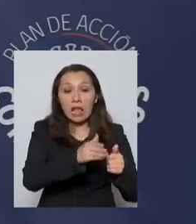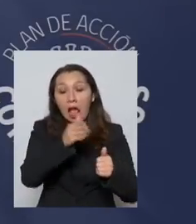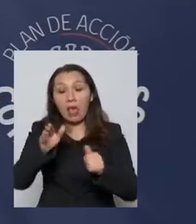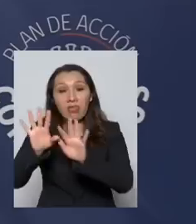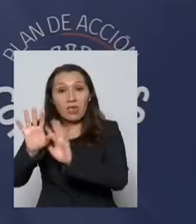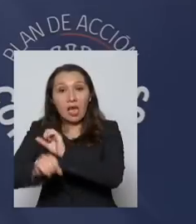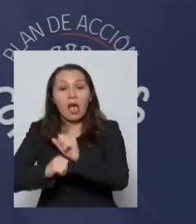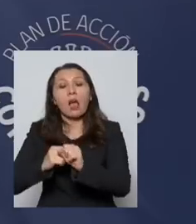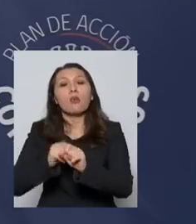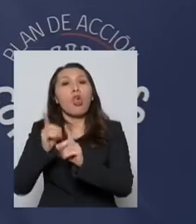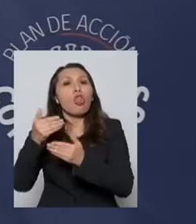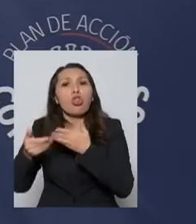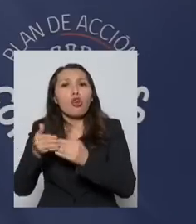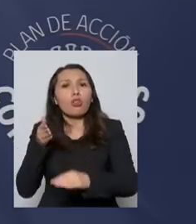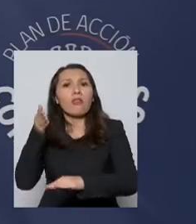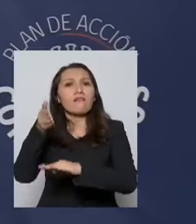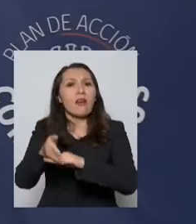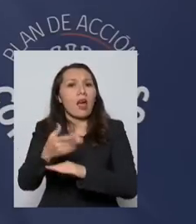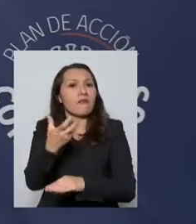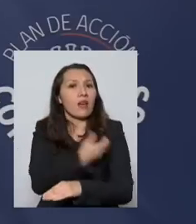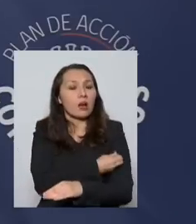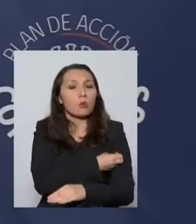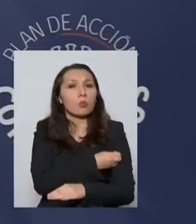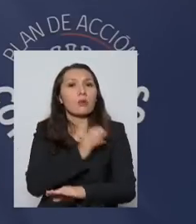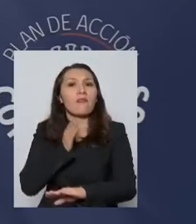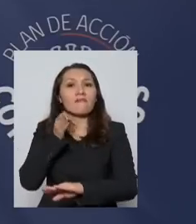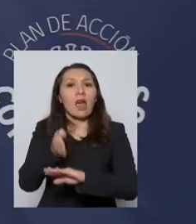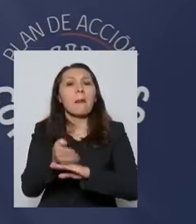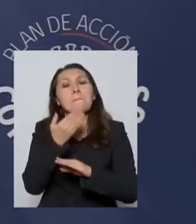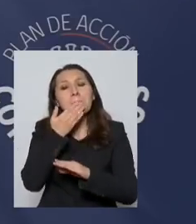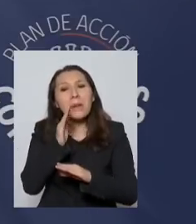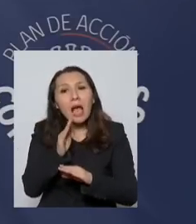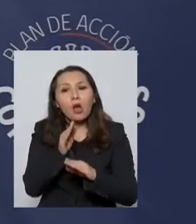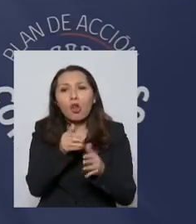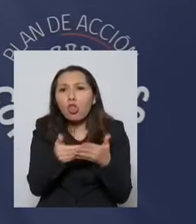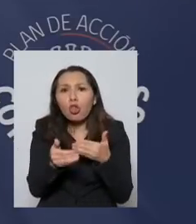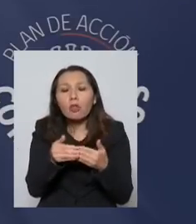vacunaran en sus recintos escolares.